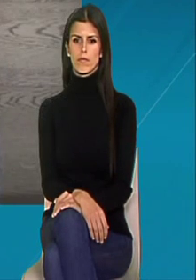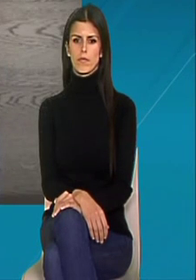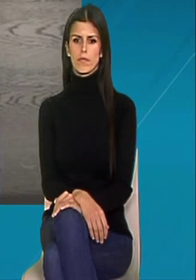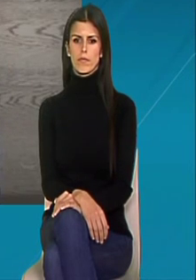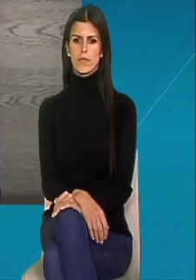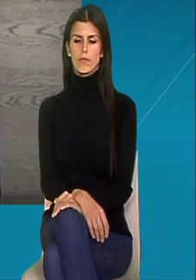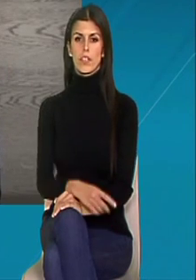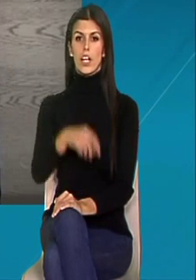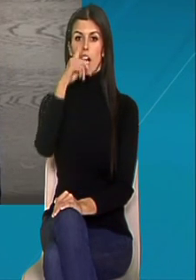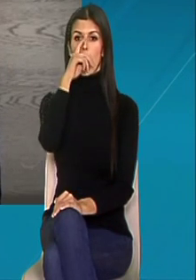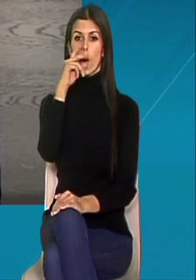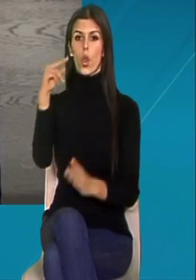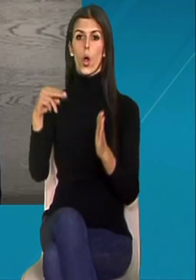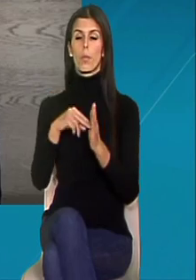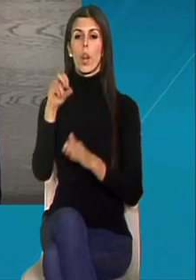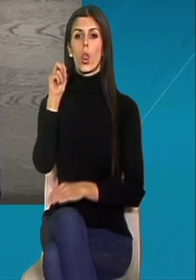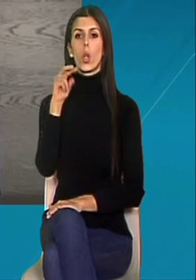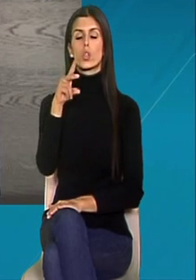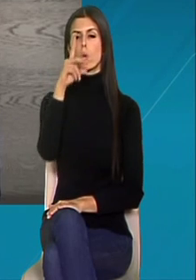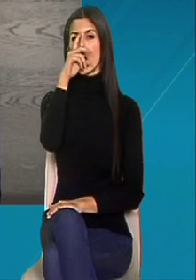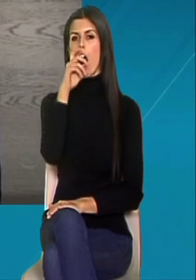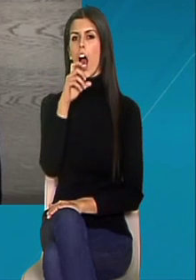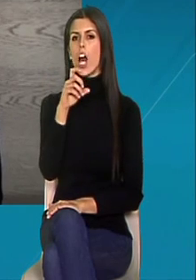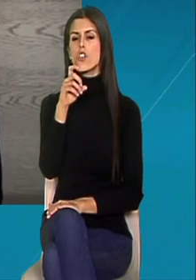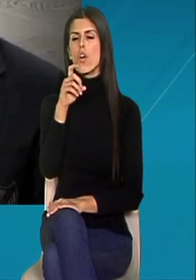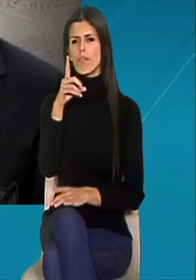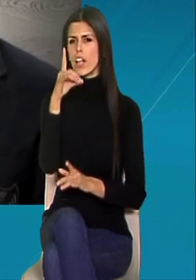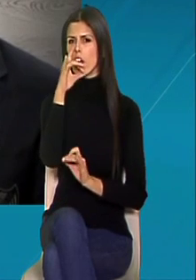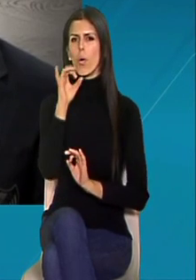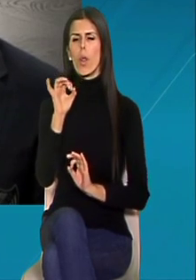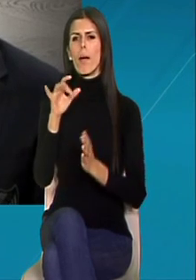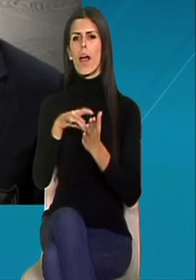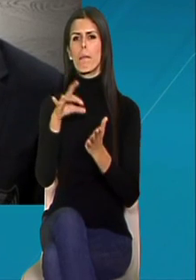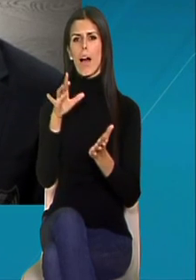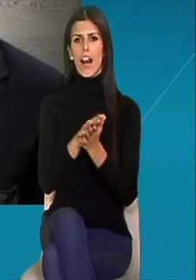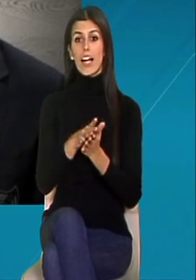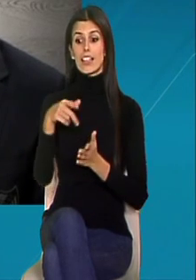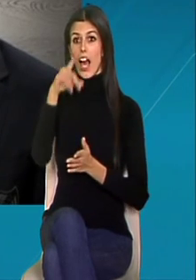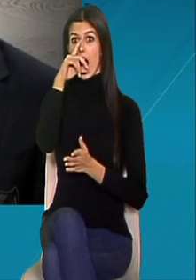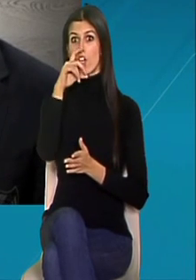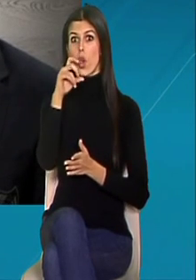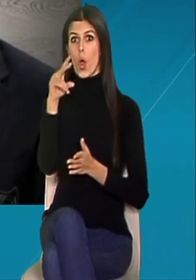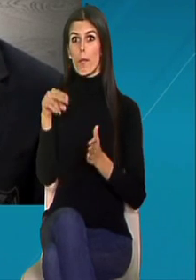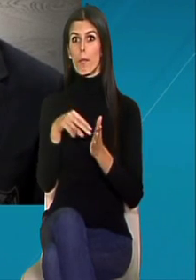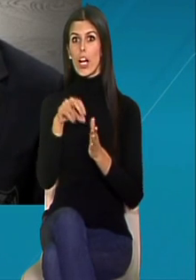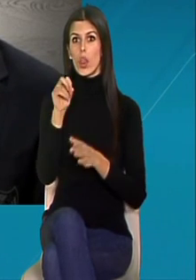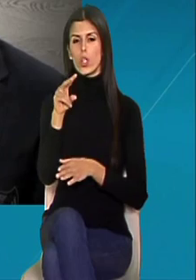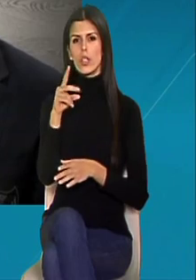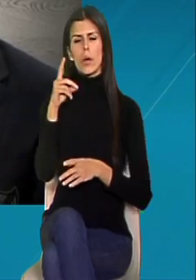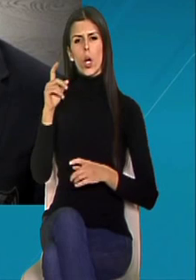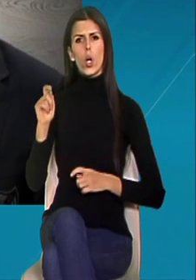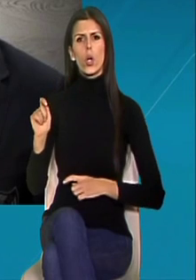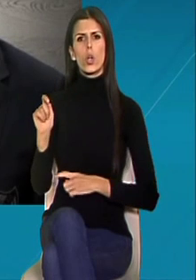El año 2012 ha sido un año de recuerdo para todos los malaguistas. Este año de 2012 hemos logrado jugar la máxima